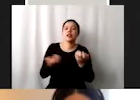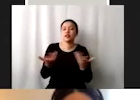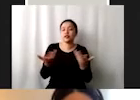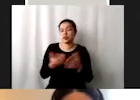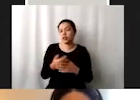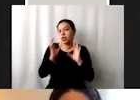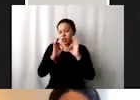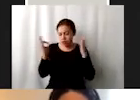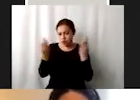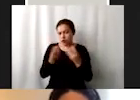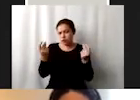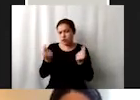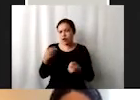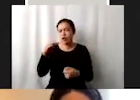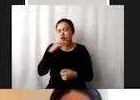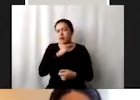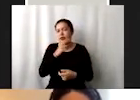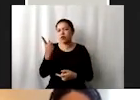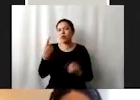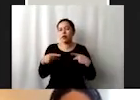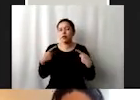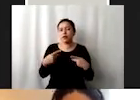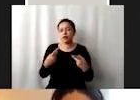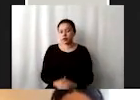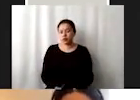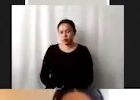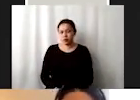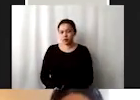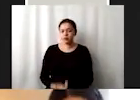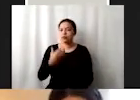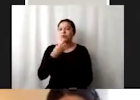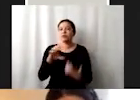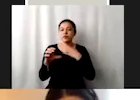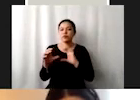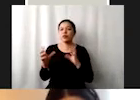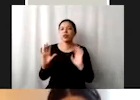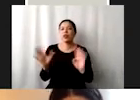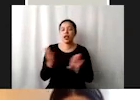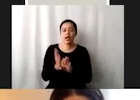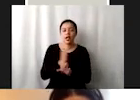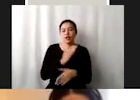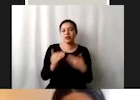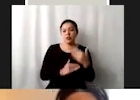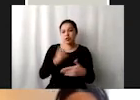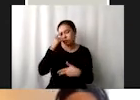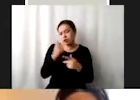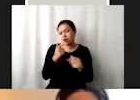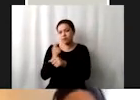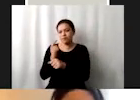de manera muy rápida, si alguien tuviera un comentario de si ya ha hecho este proceso de identificación